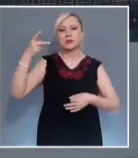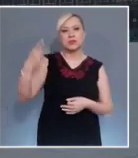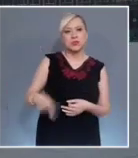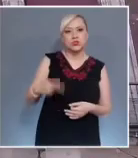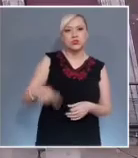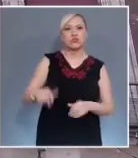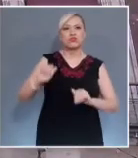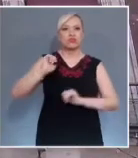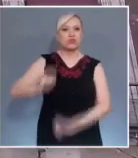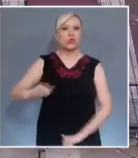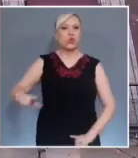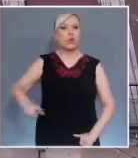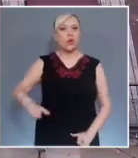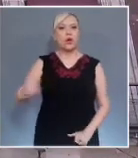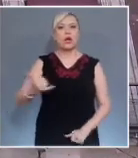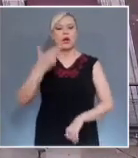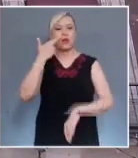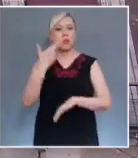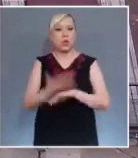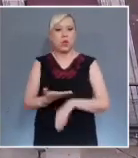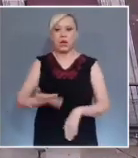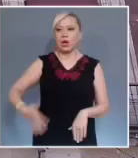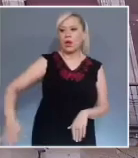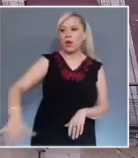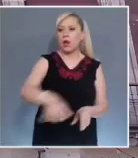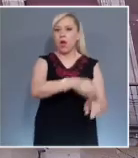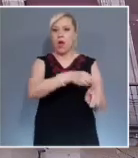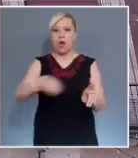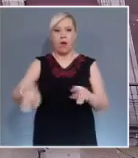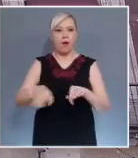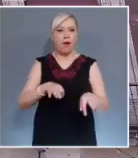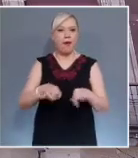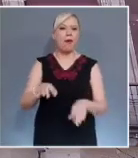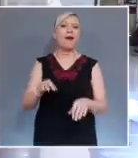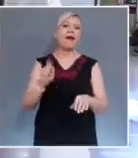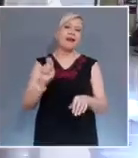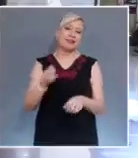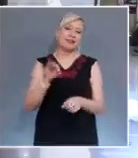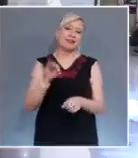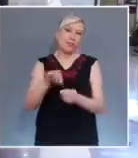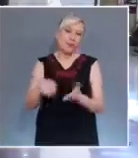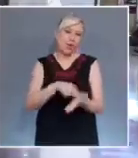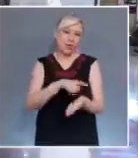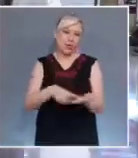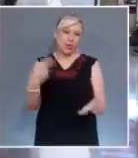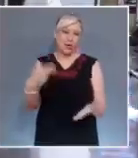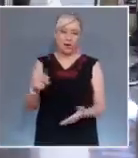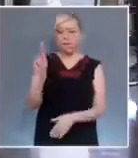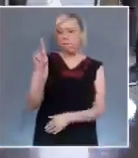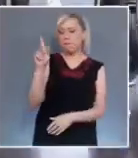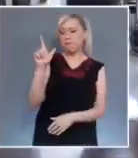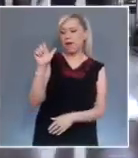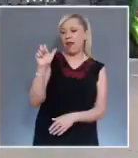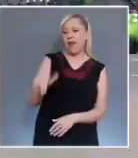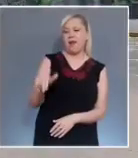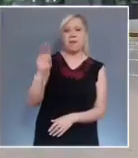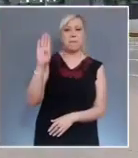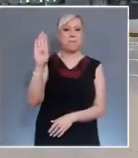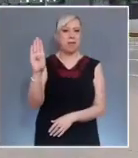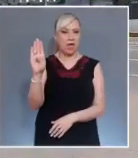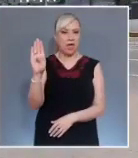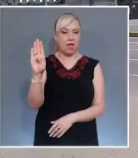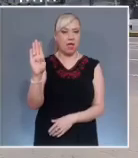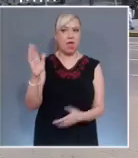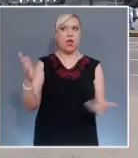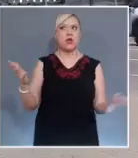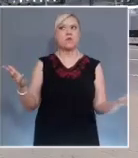primera parte de las reformas político-electorales, mejor conocidas como Plan B. Dicha suspensión tiene el efecto de que las reformas no